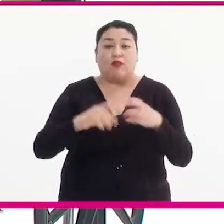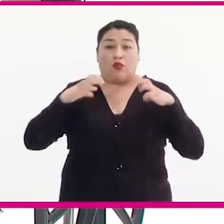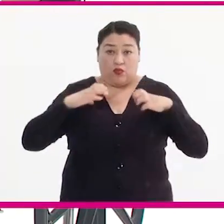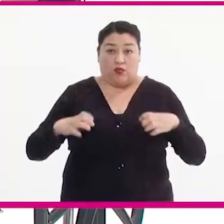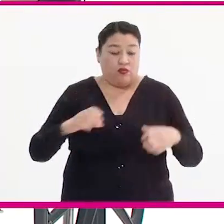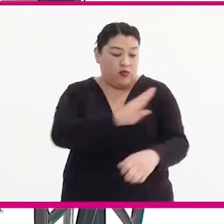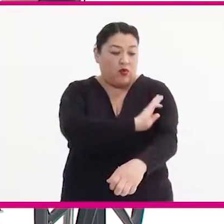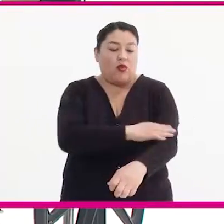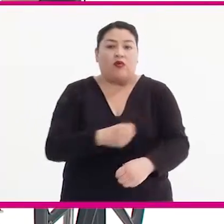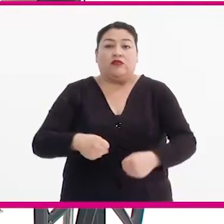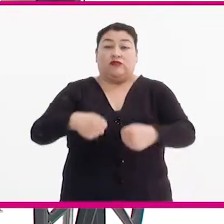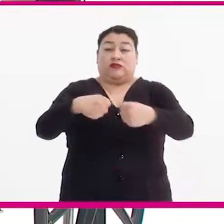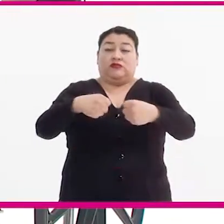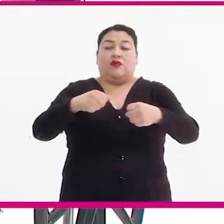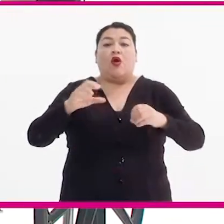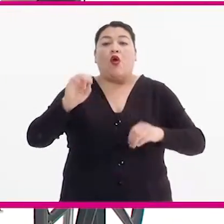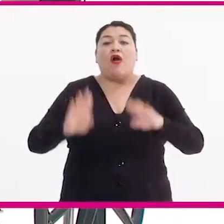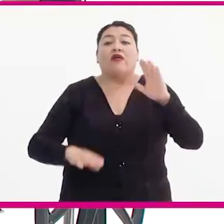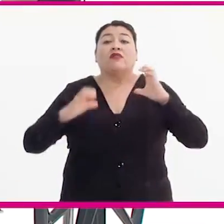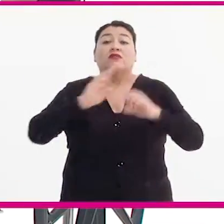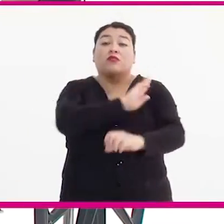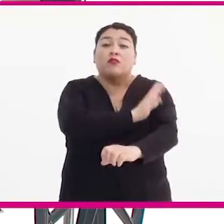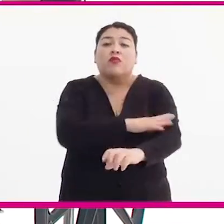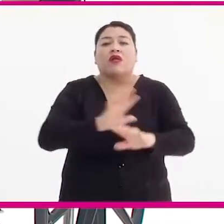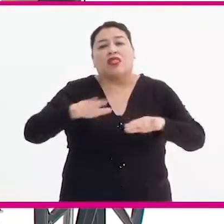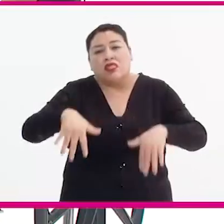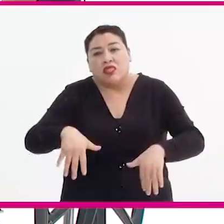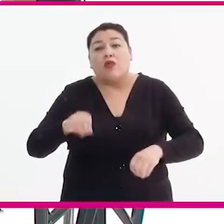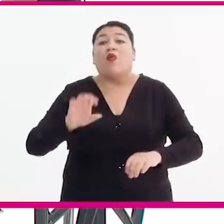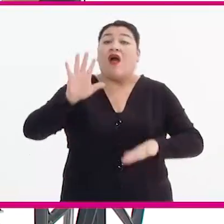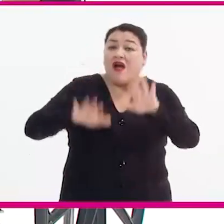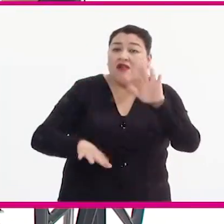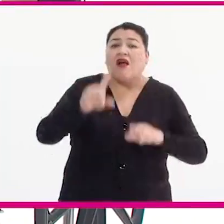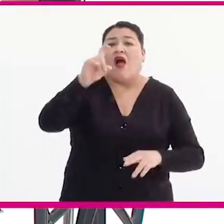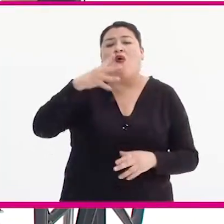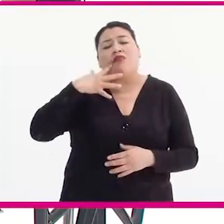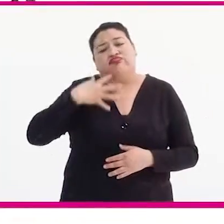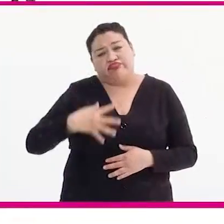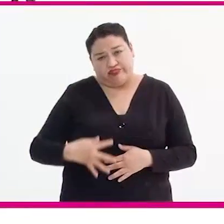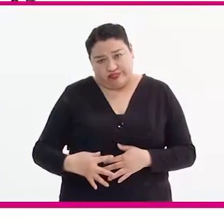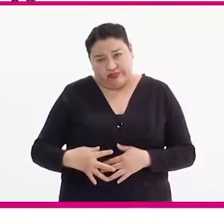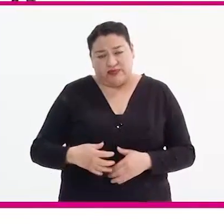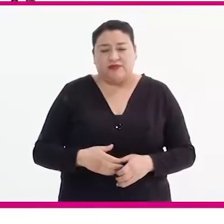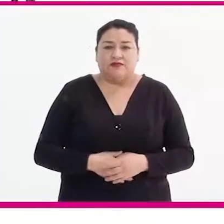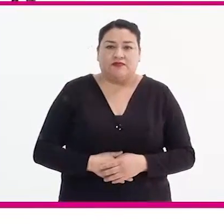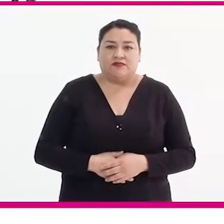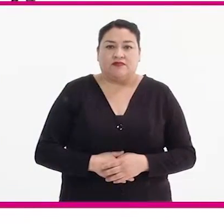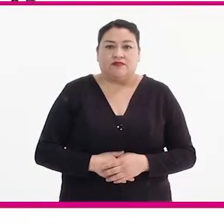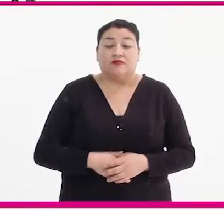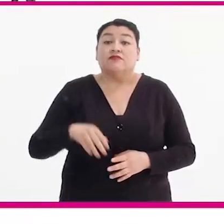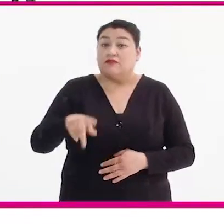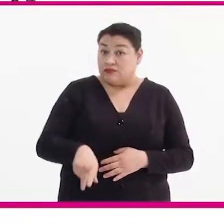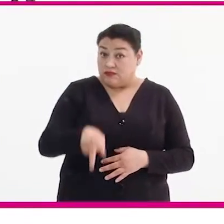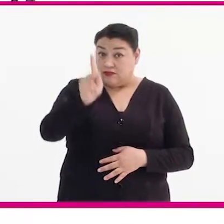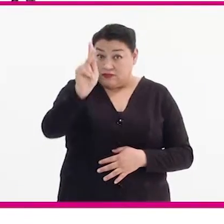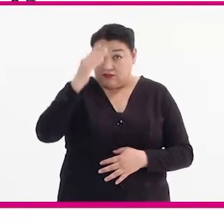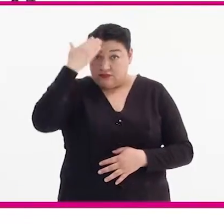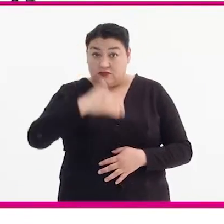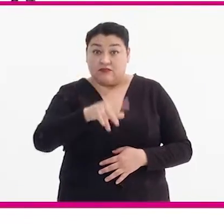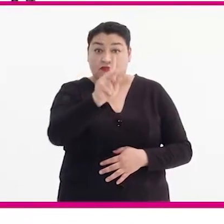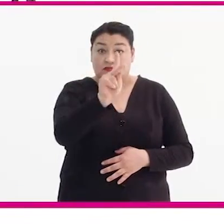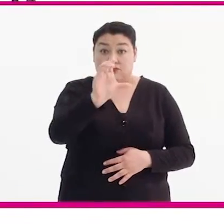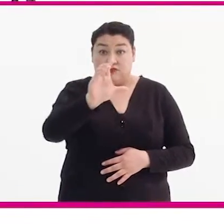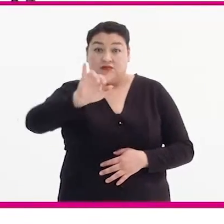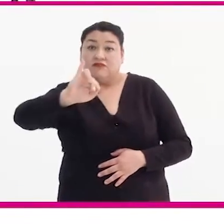viejos o plásticos, incluso maleos. Sin embargo, la